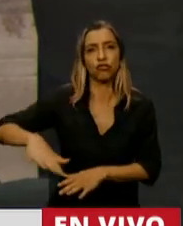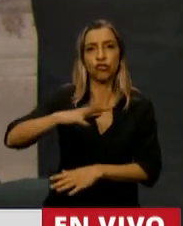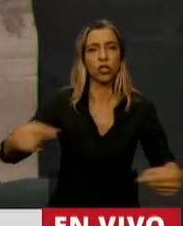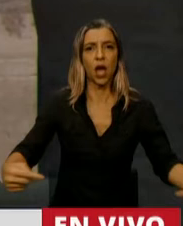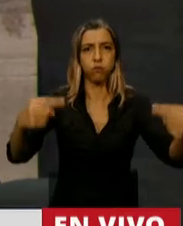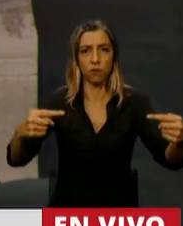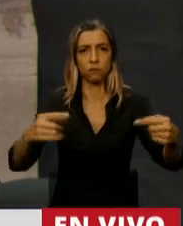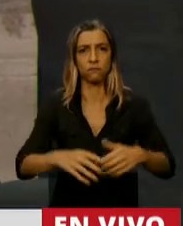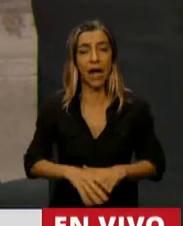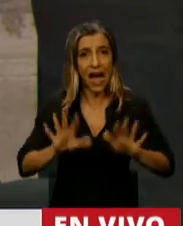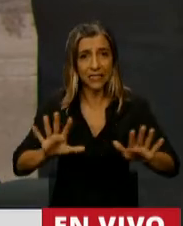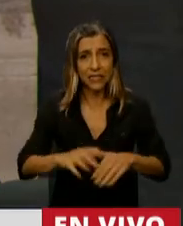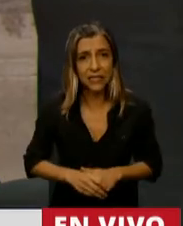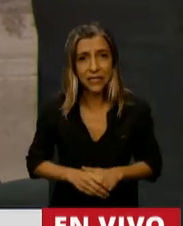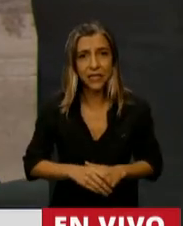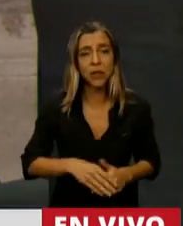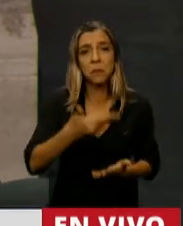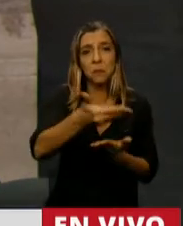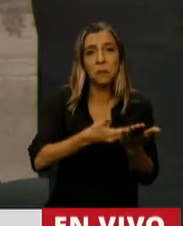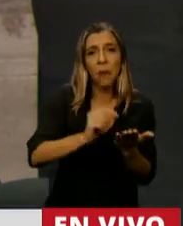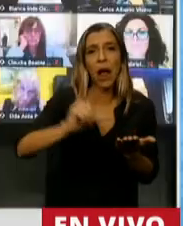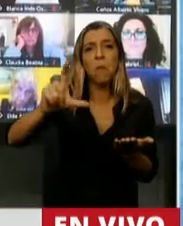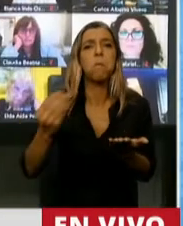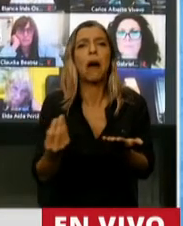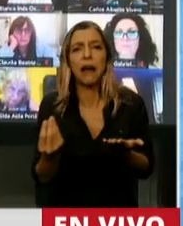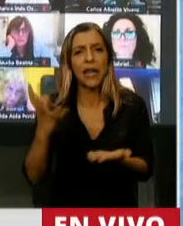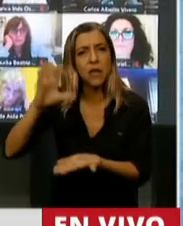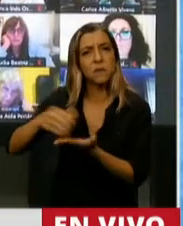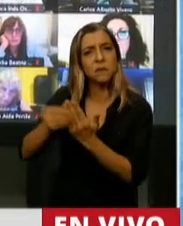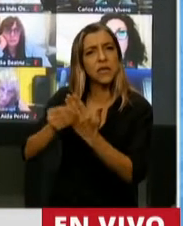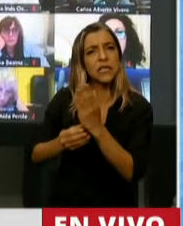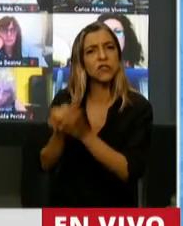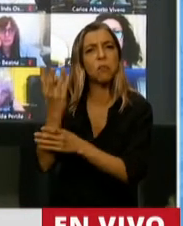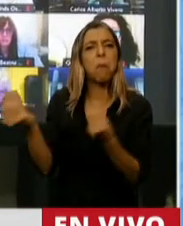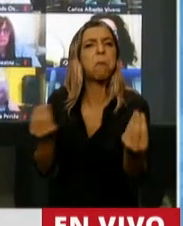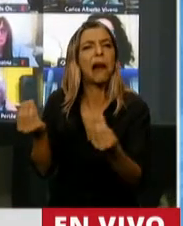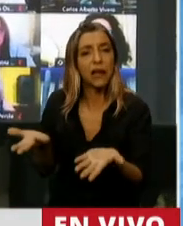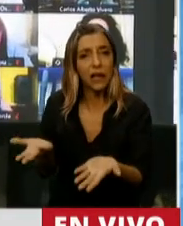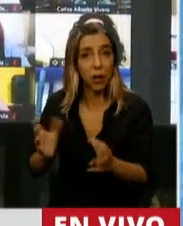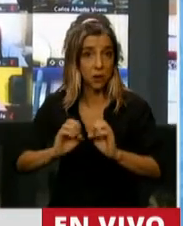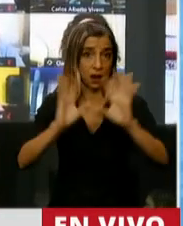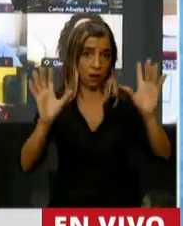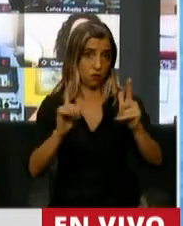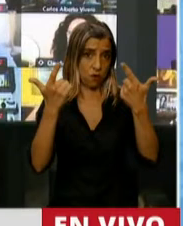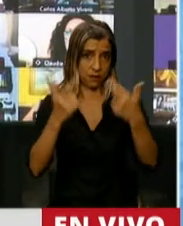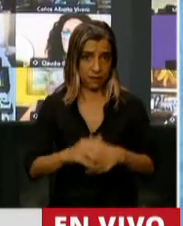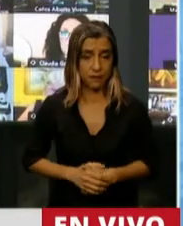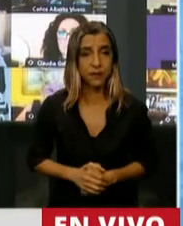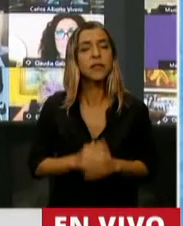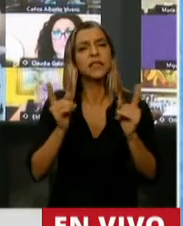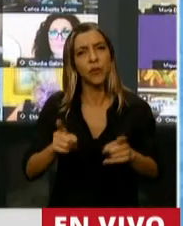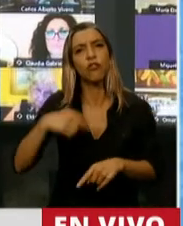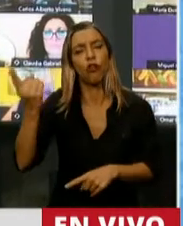partida presupuestaria? ¿Para qué se crea un ministerio? No está nada claro en este gobierno. Y seguimos más con otra